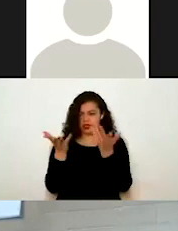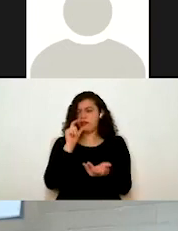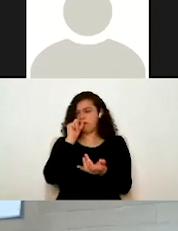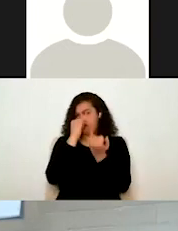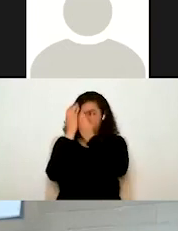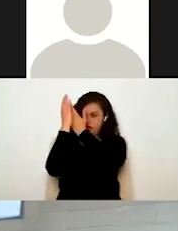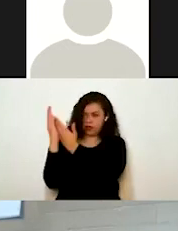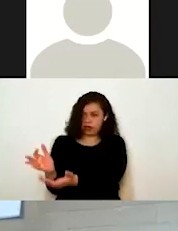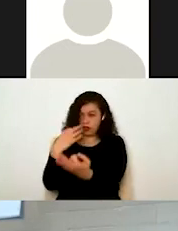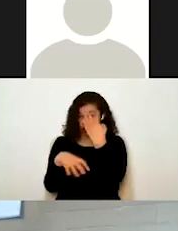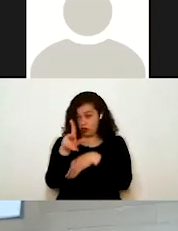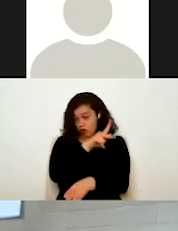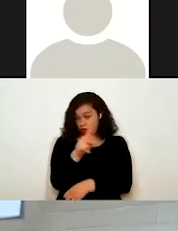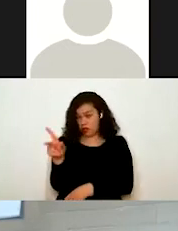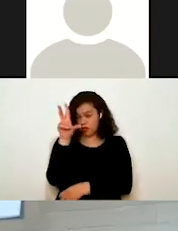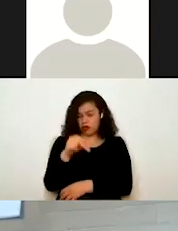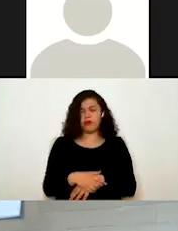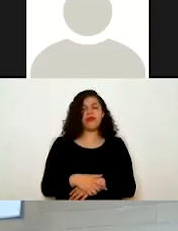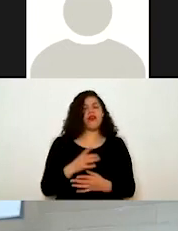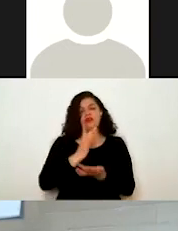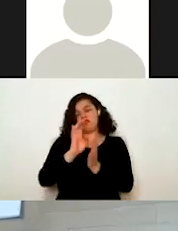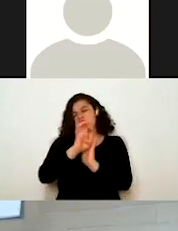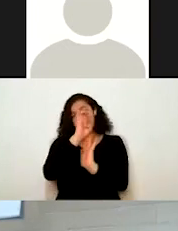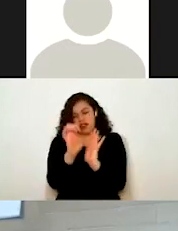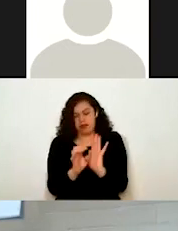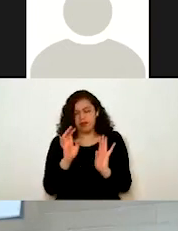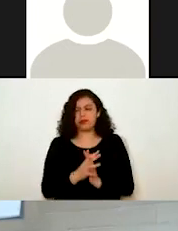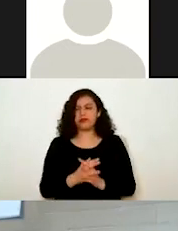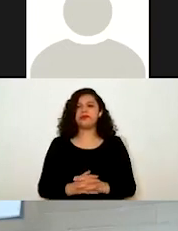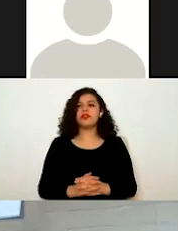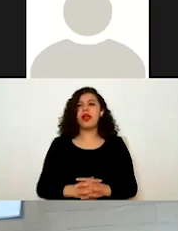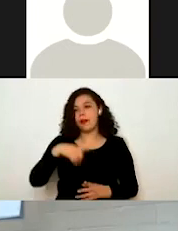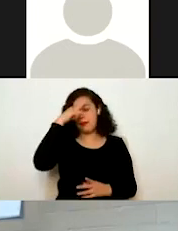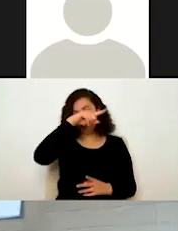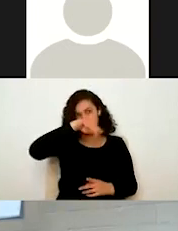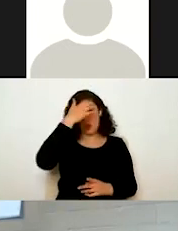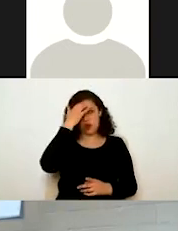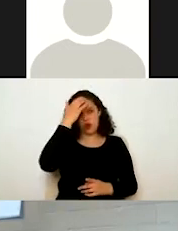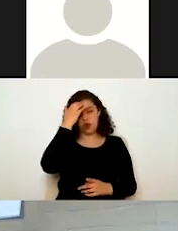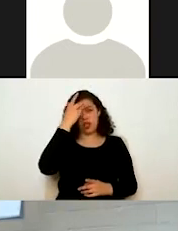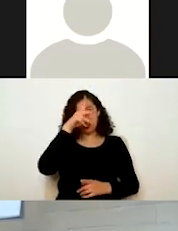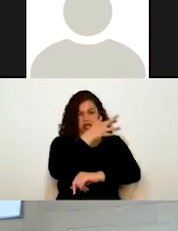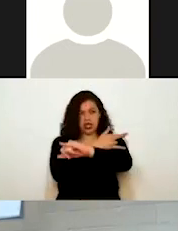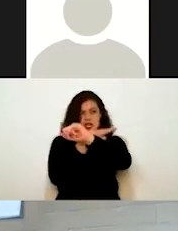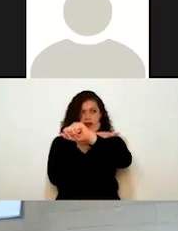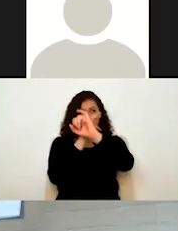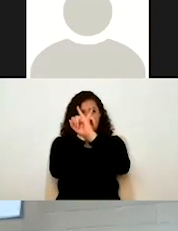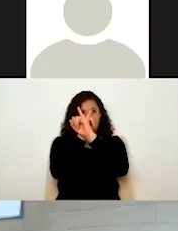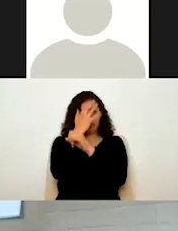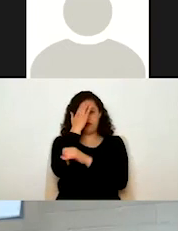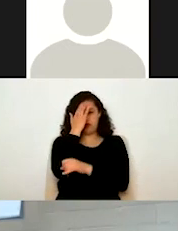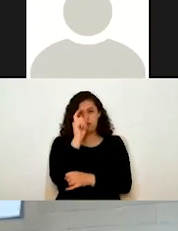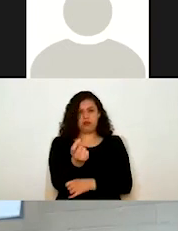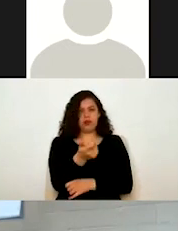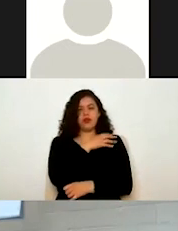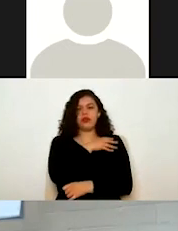son todos, es de esa manera de ejemplo, pero bueno, es para que ustedes conozcan cómo se ven los iconos en trámite digital, ¿no? ¿Cuáles